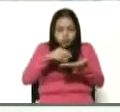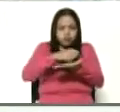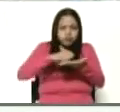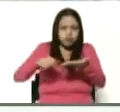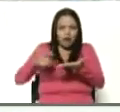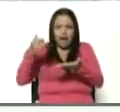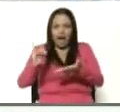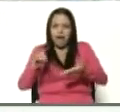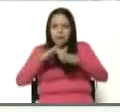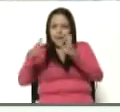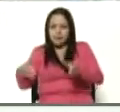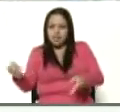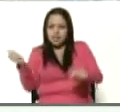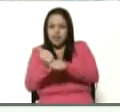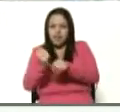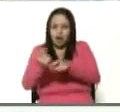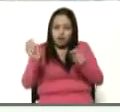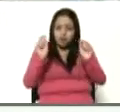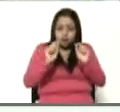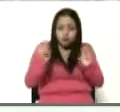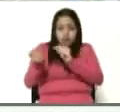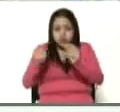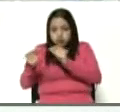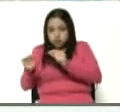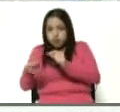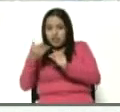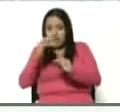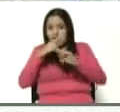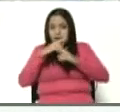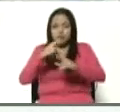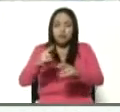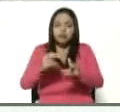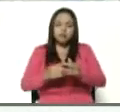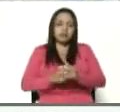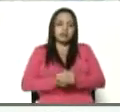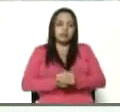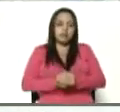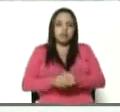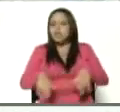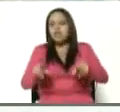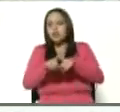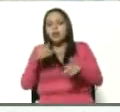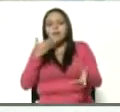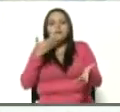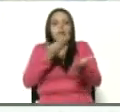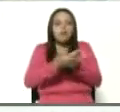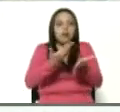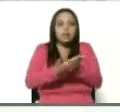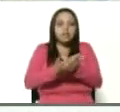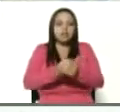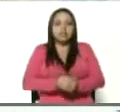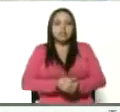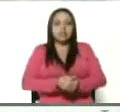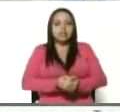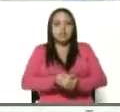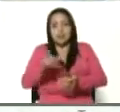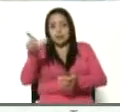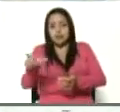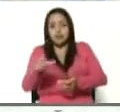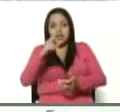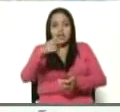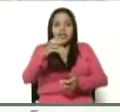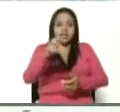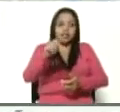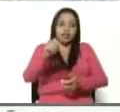con ustedes, también le dé respuesta. Aparte de lo que planteó Héctor Escanone. Por favor. Gracias,